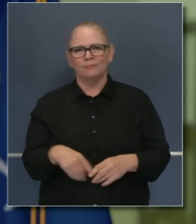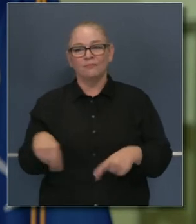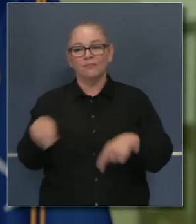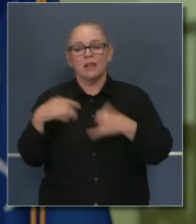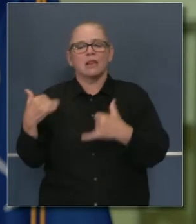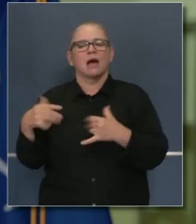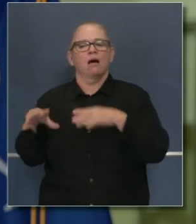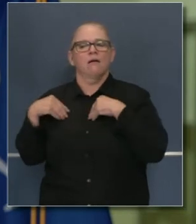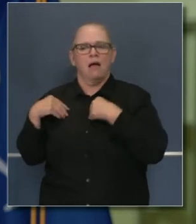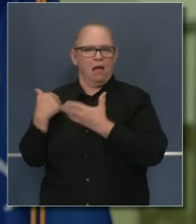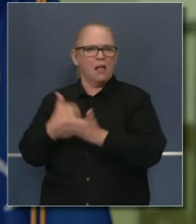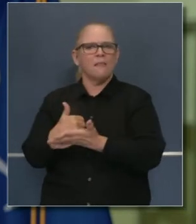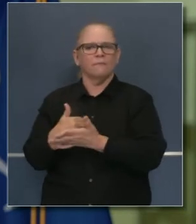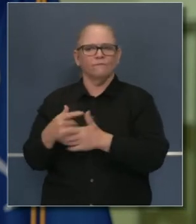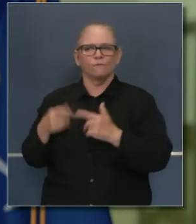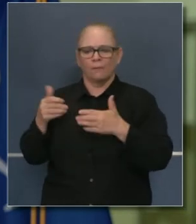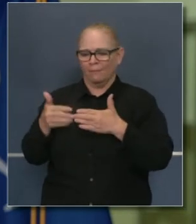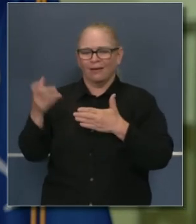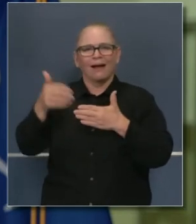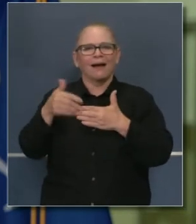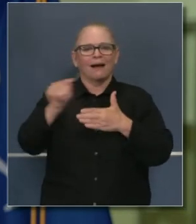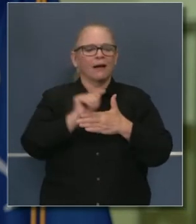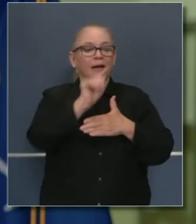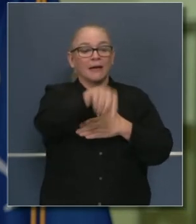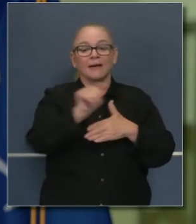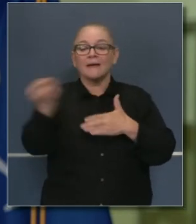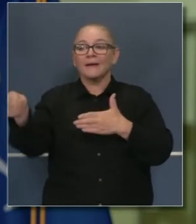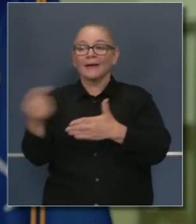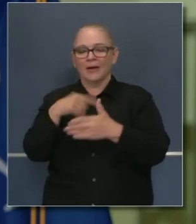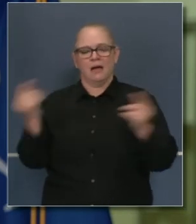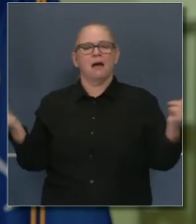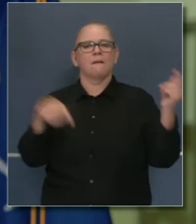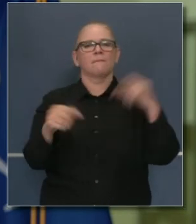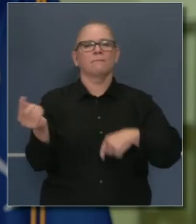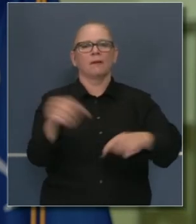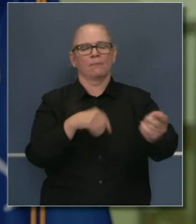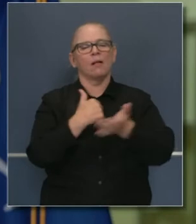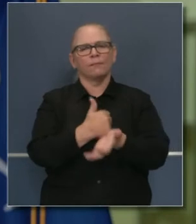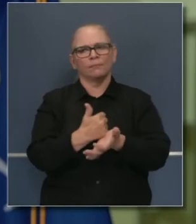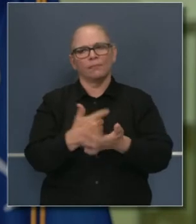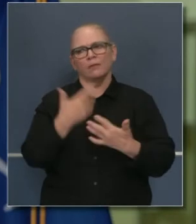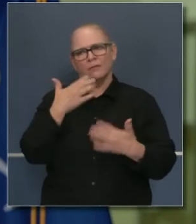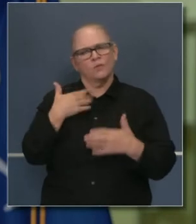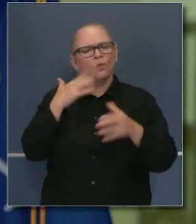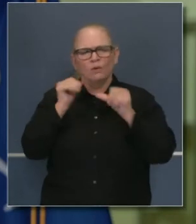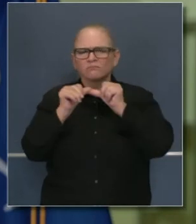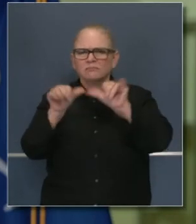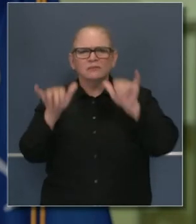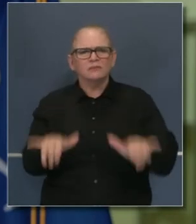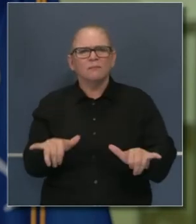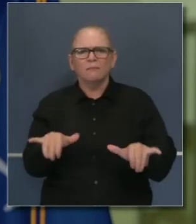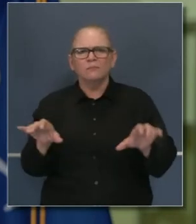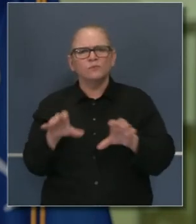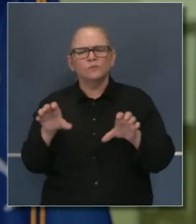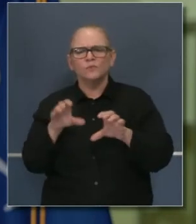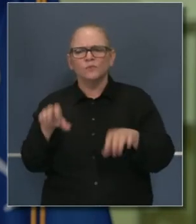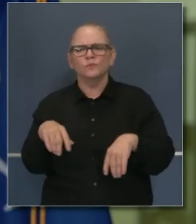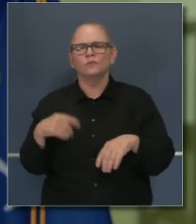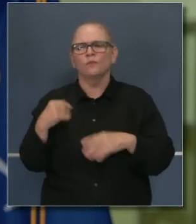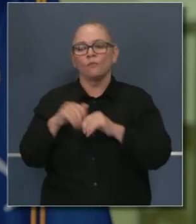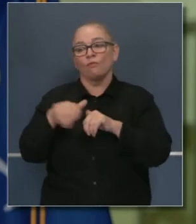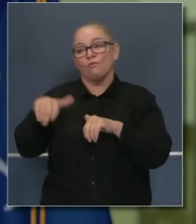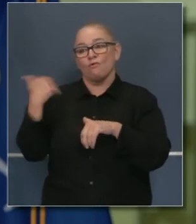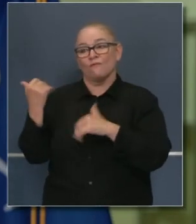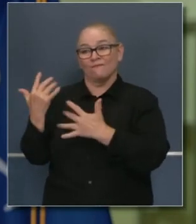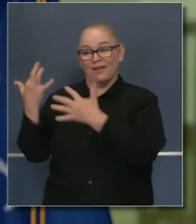y ha hecho progreso tremendo en ese espacio. Por lo tanto, haremos progreso muy importante, les aseguro,